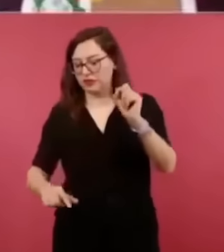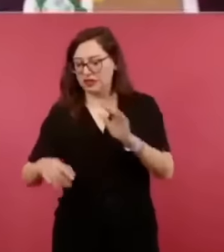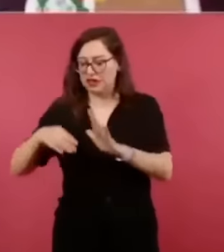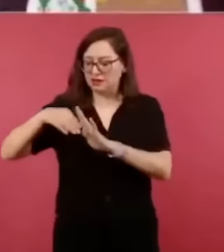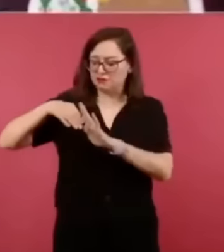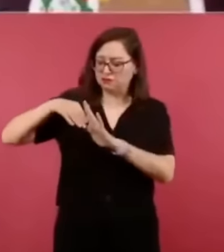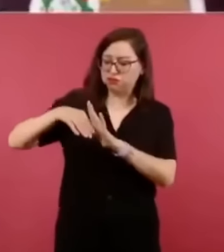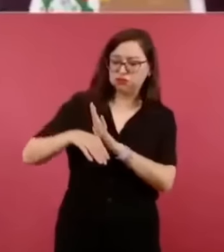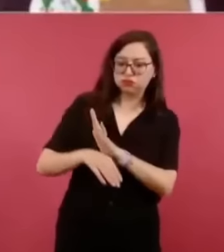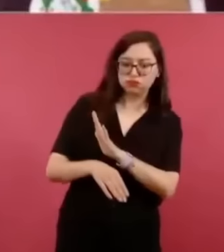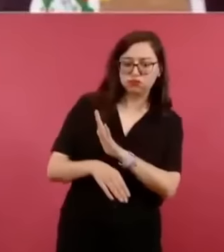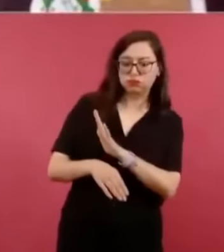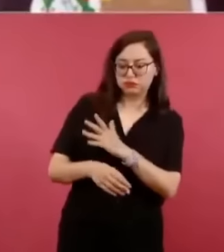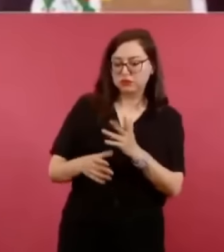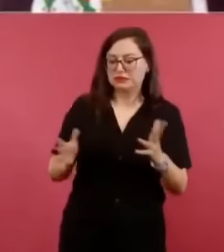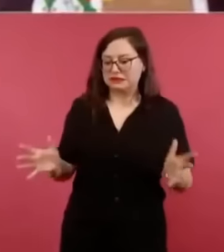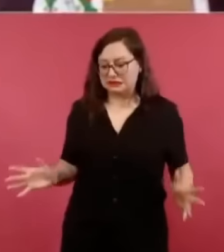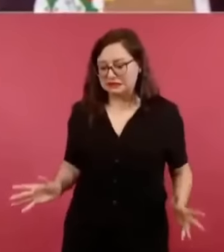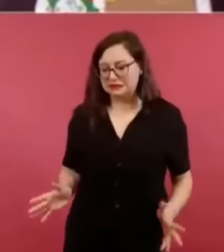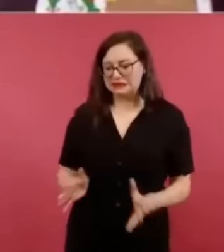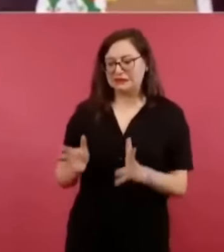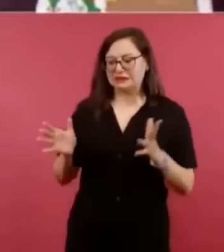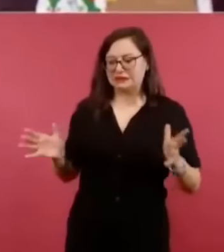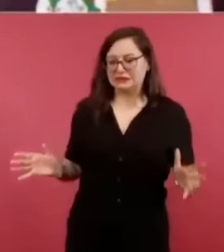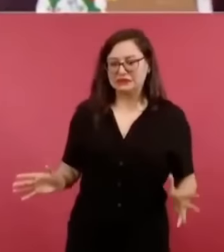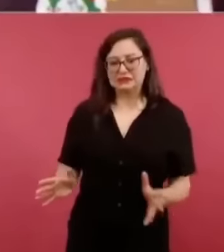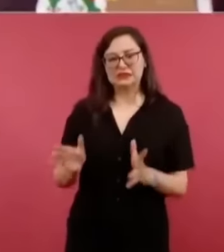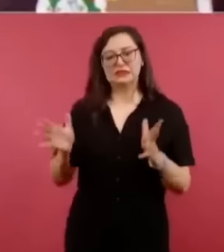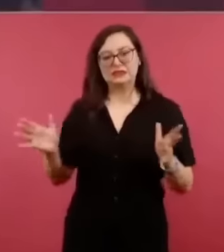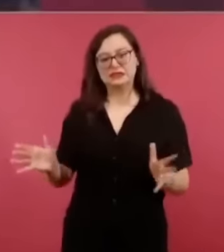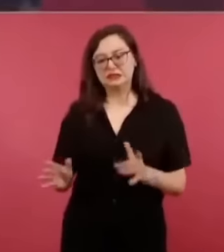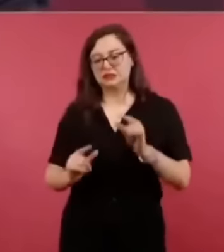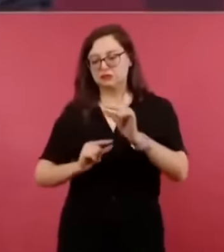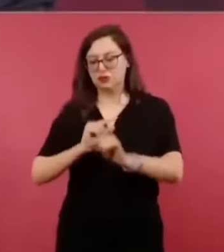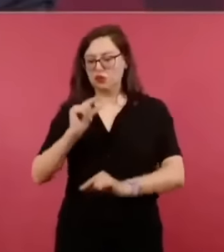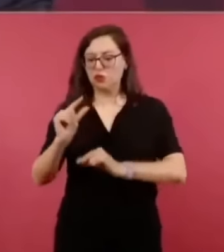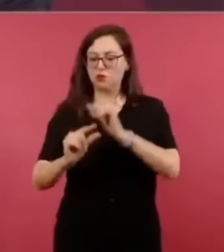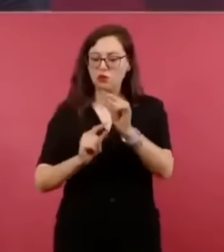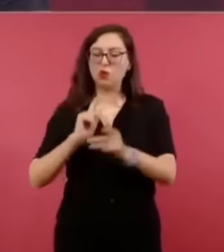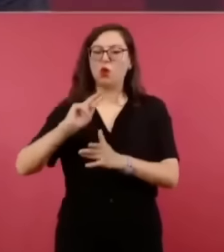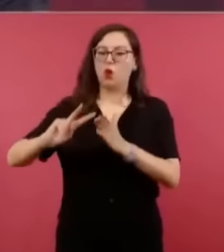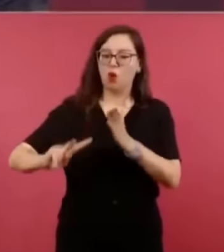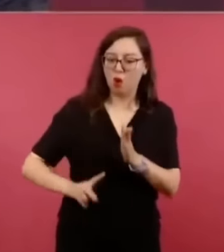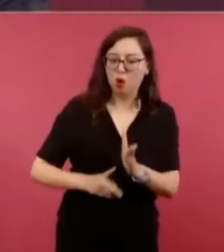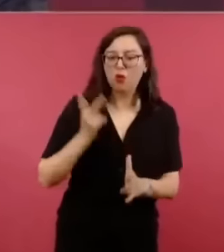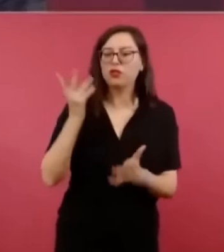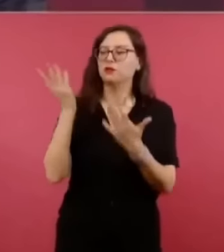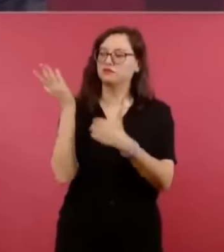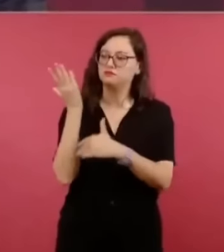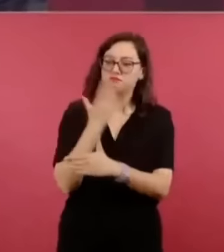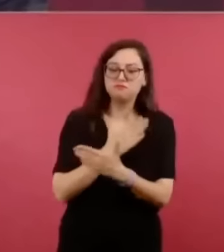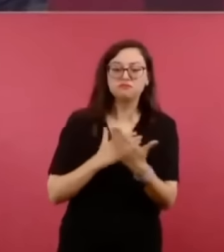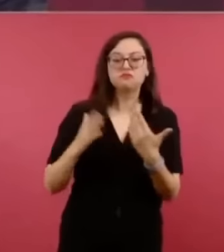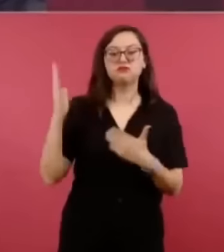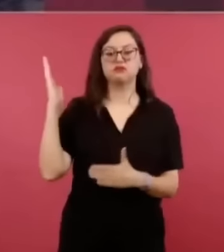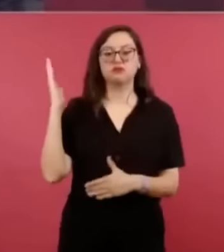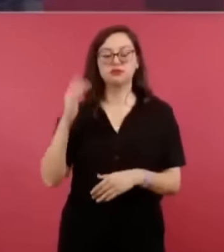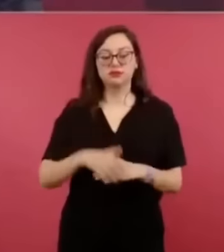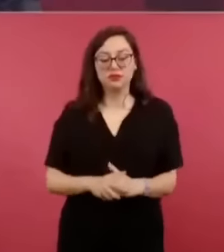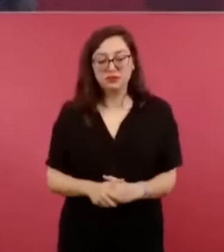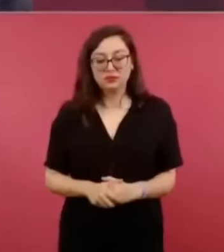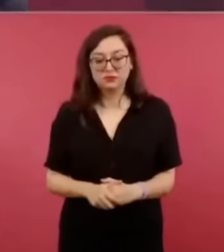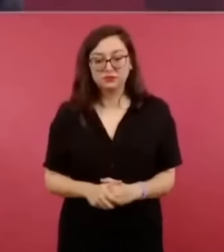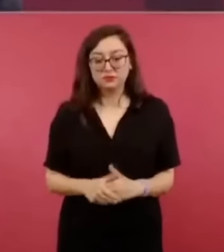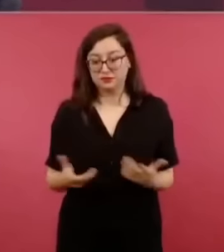porque padecíamos no de una crisis,